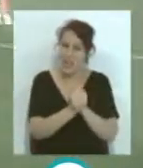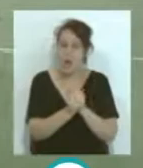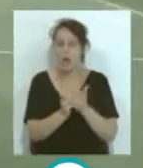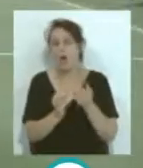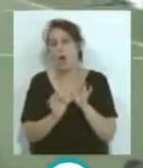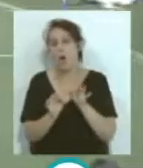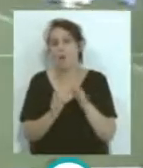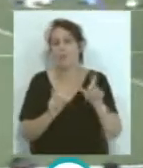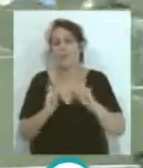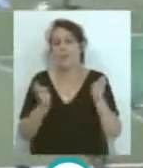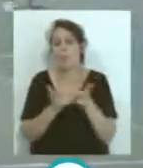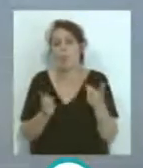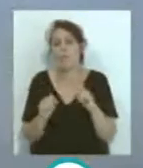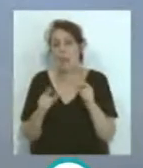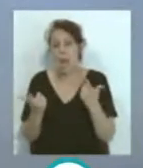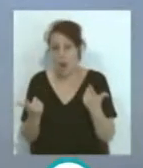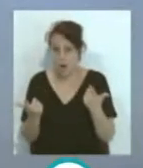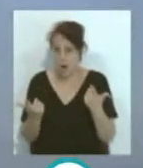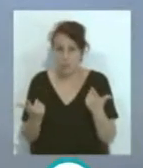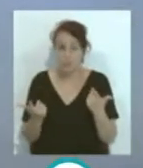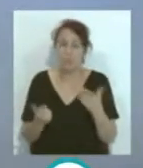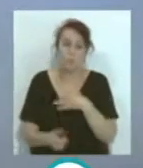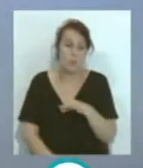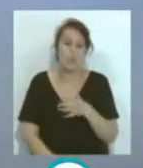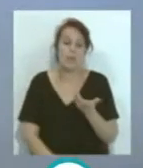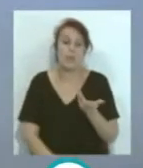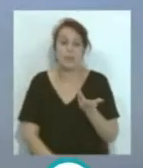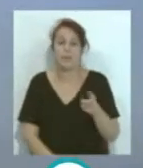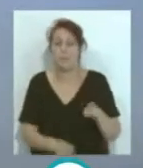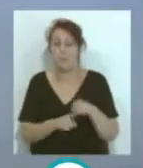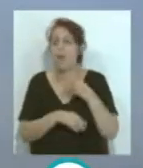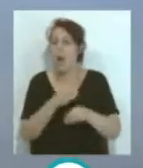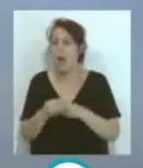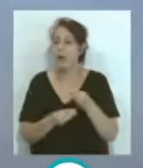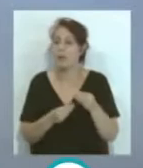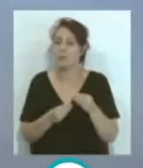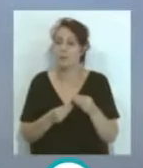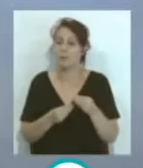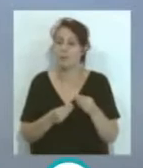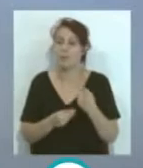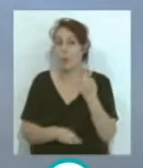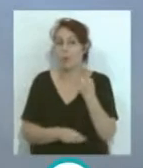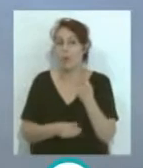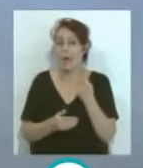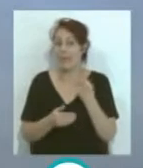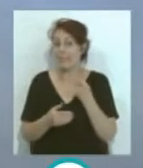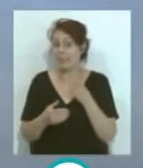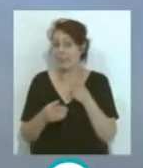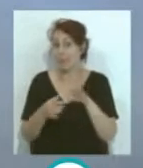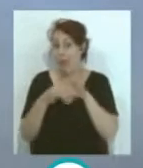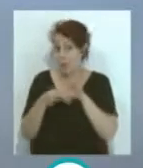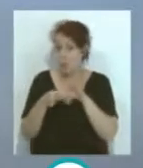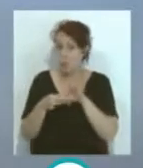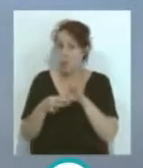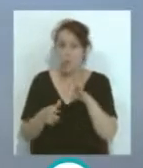lo que es la plantilla... ...y puede ser que... ...bueno... ...que eso haga también... ...que hay una interrelación... ...porque no...